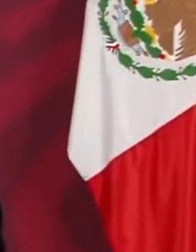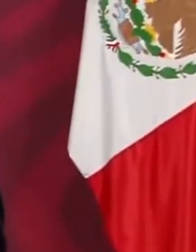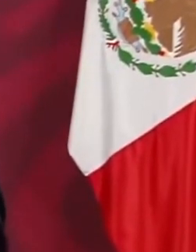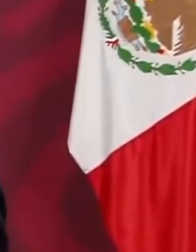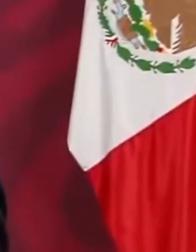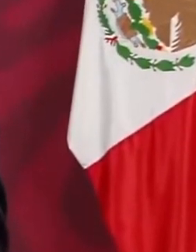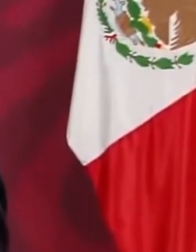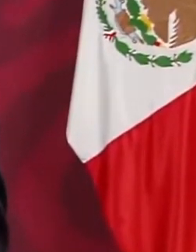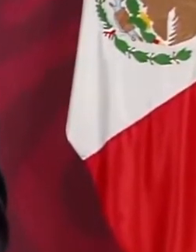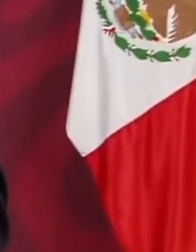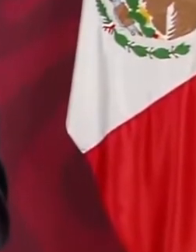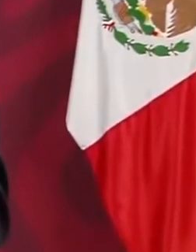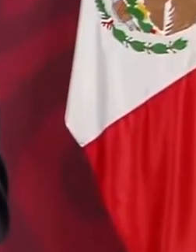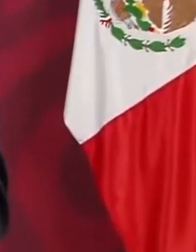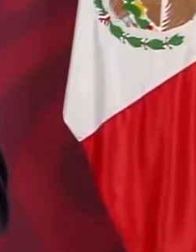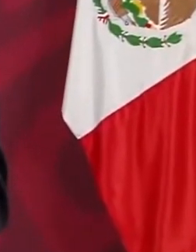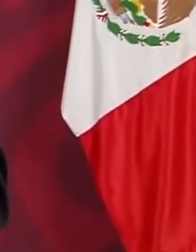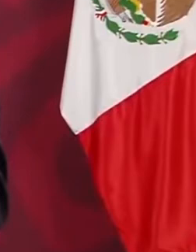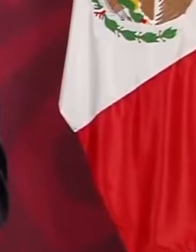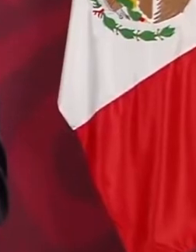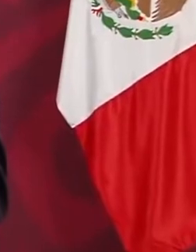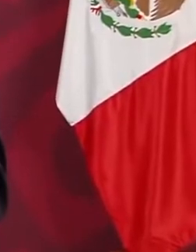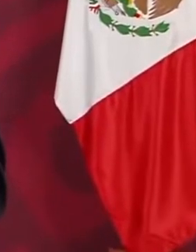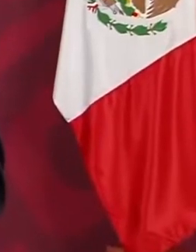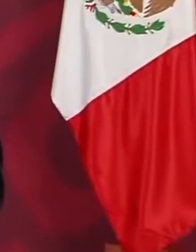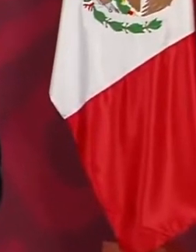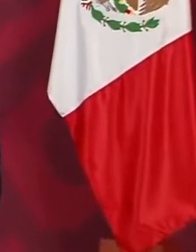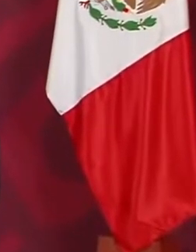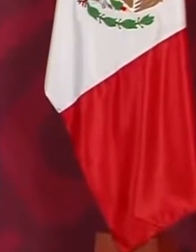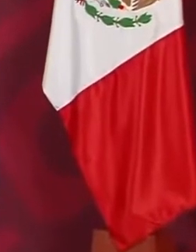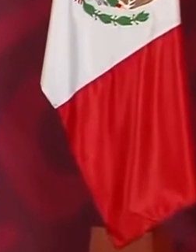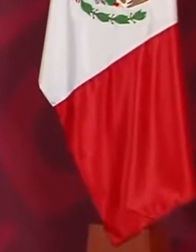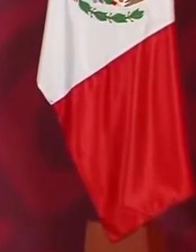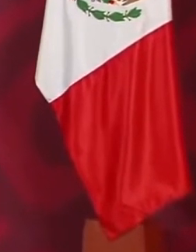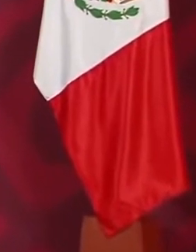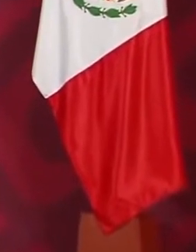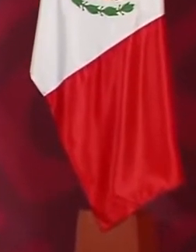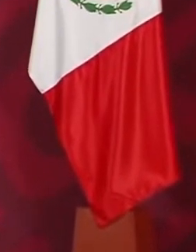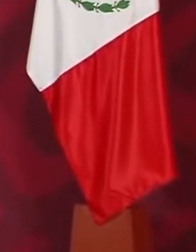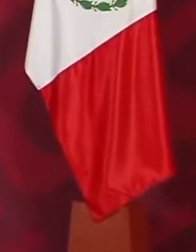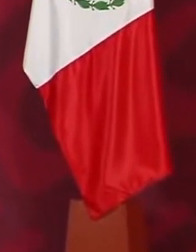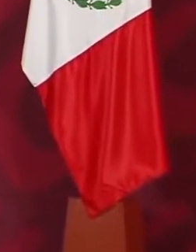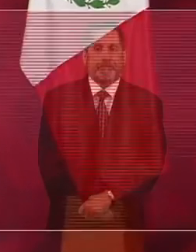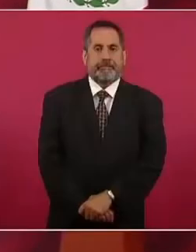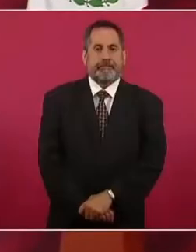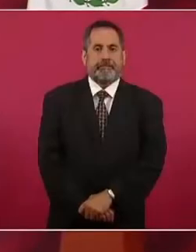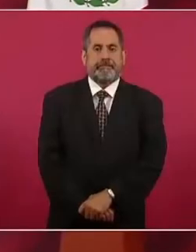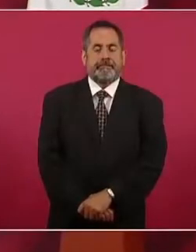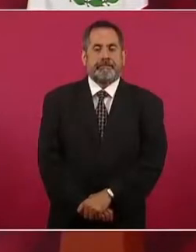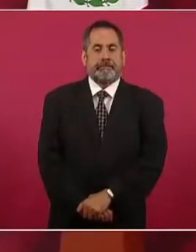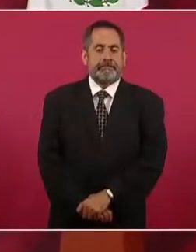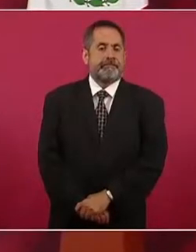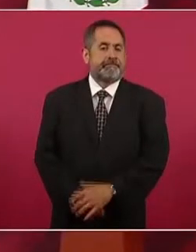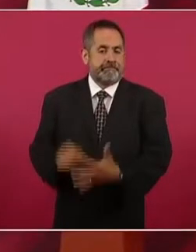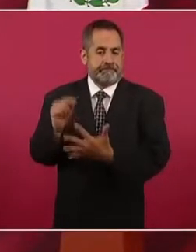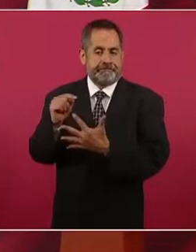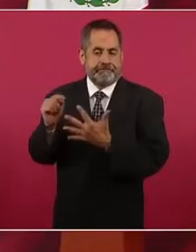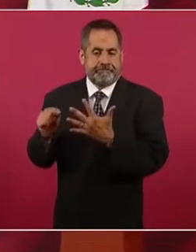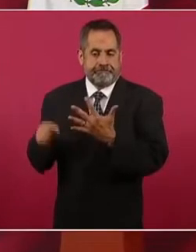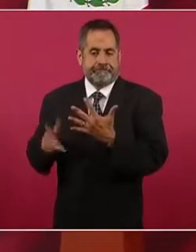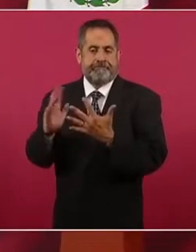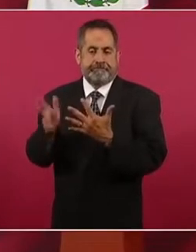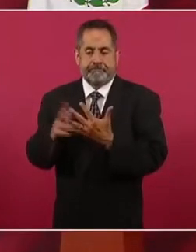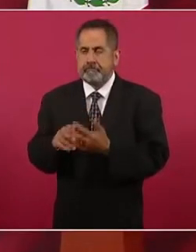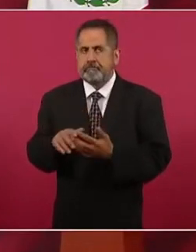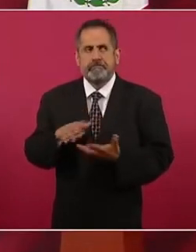salud, ya tenemos un abasto de medicamentos adquiridos de un poco